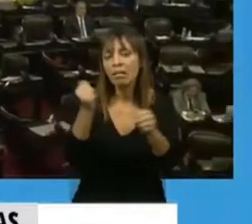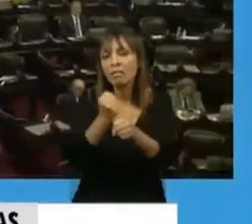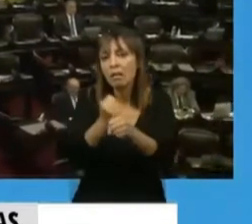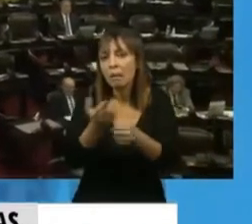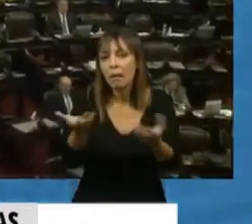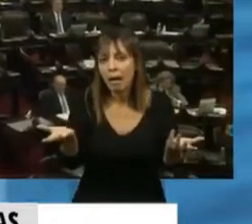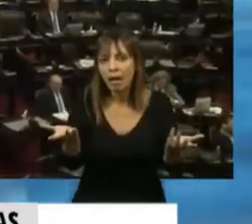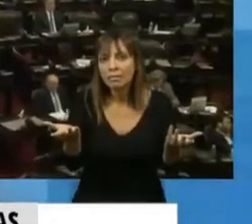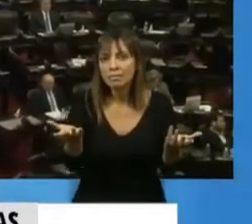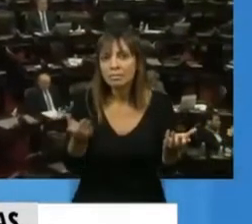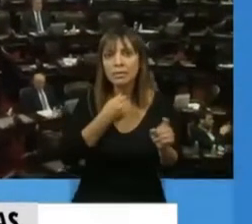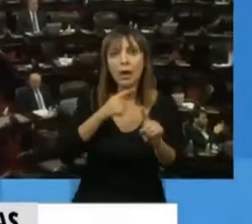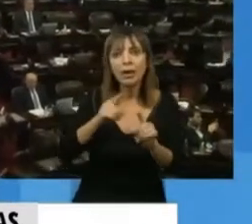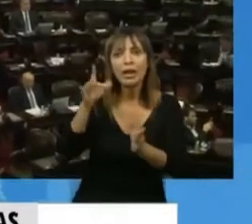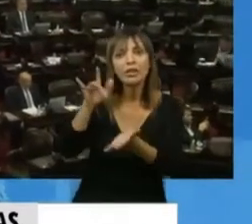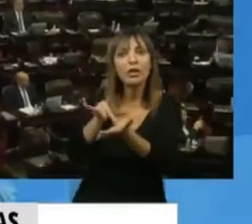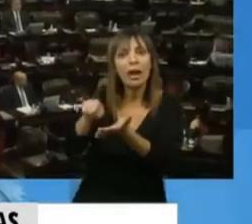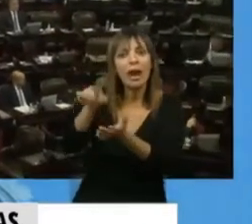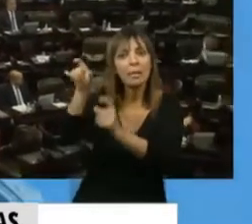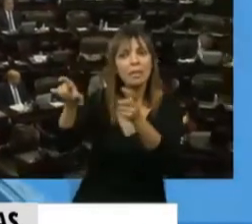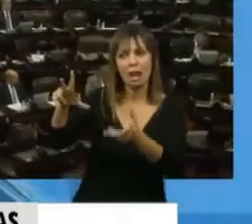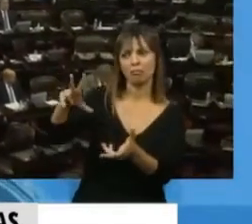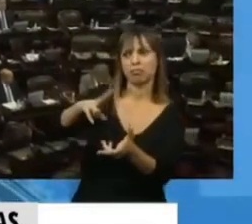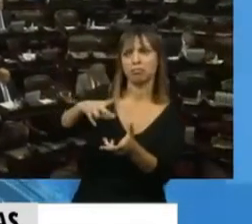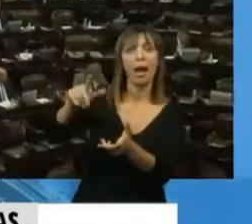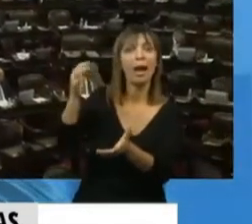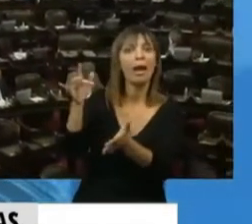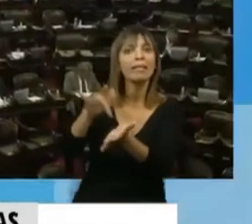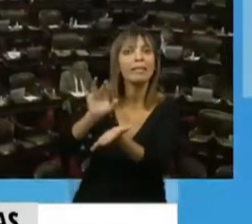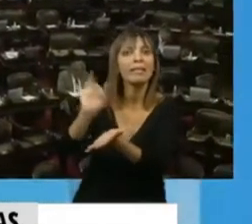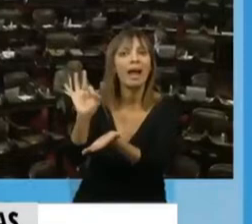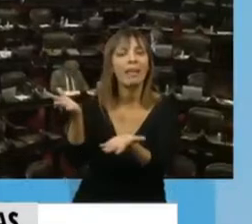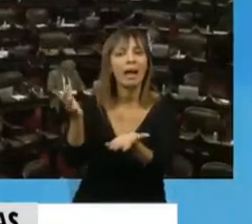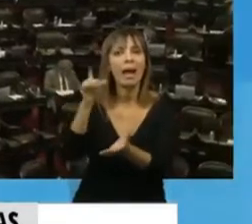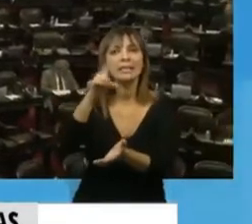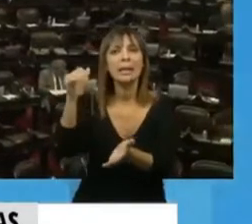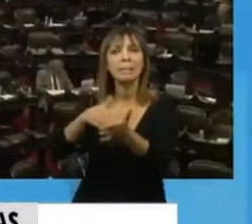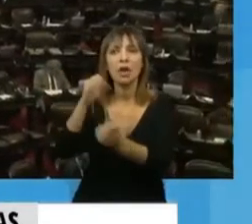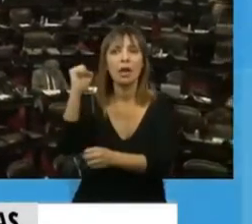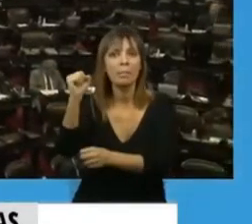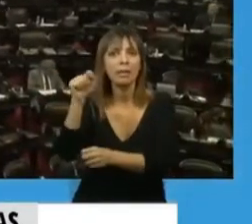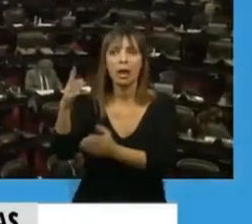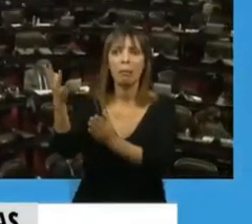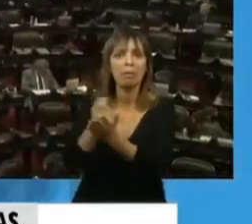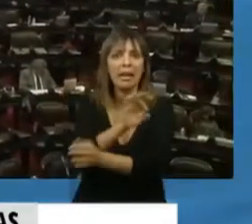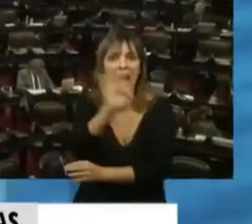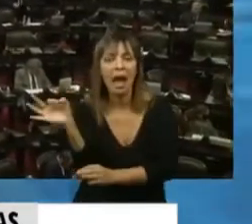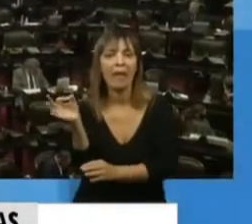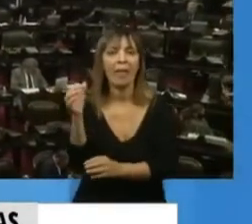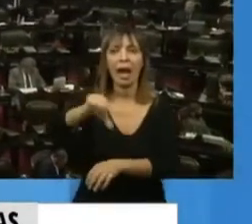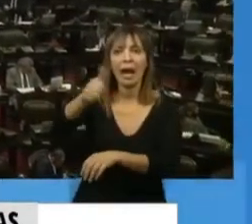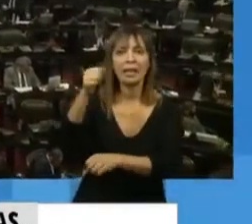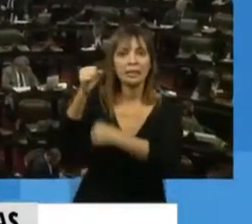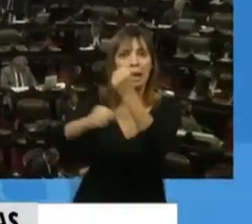para que paguen los que tienen fortunas personales de más de 100 millones de pesos, ganancias extraordinarias de las